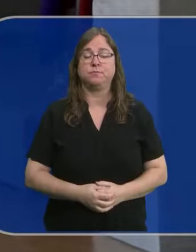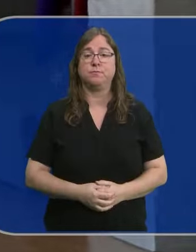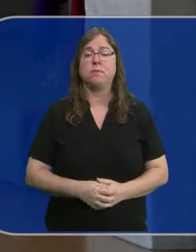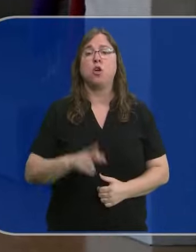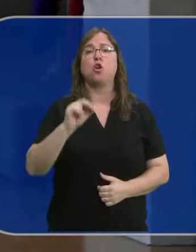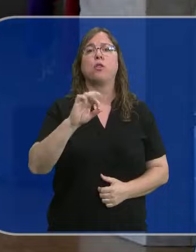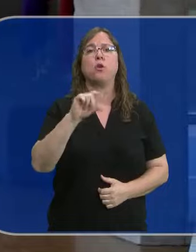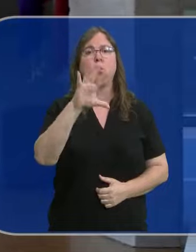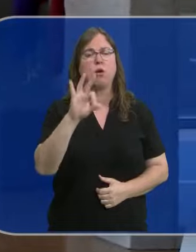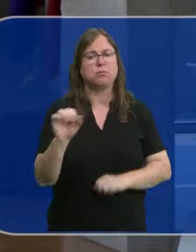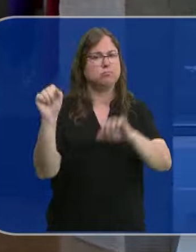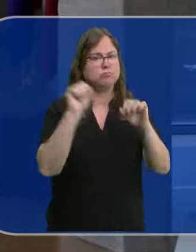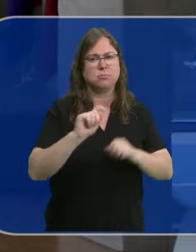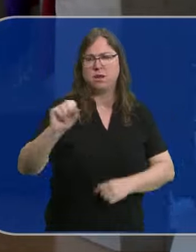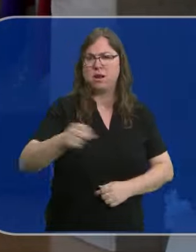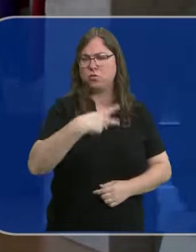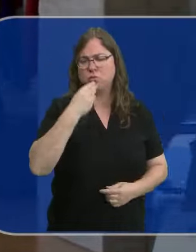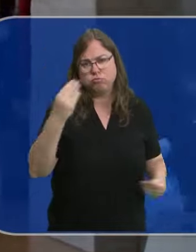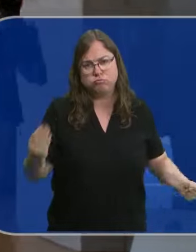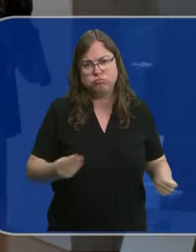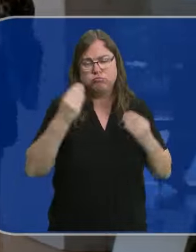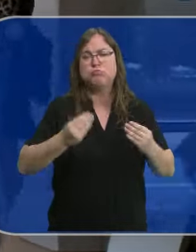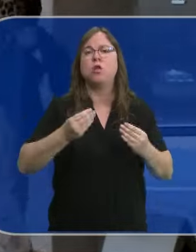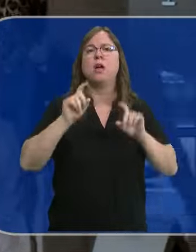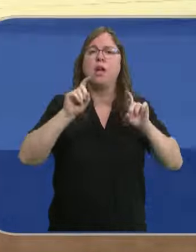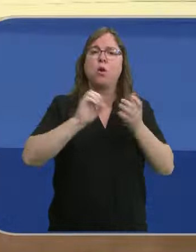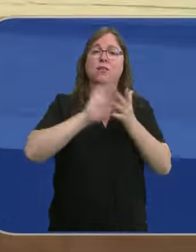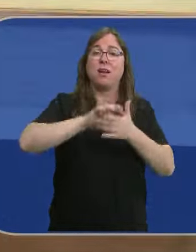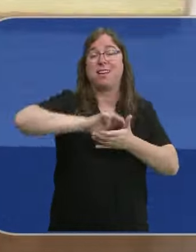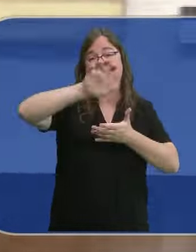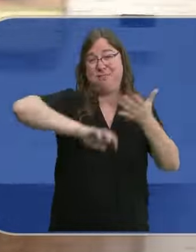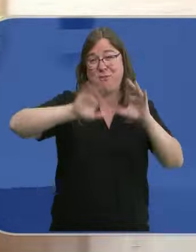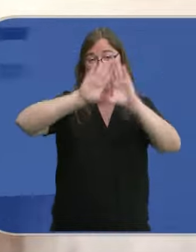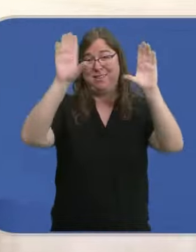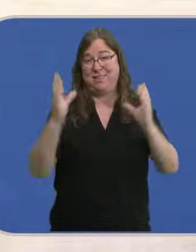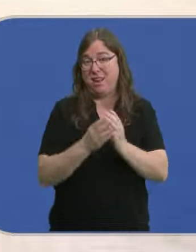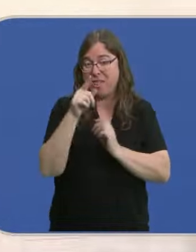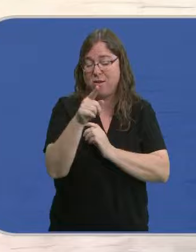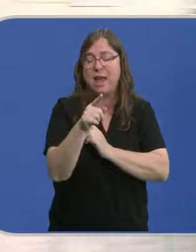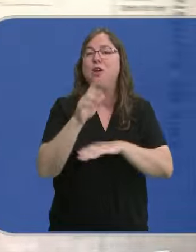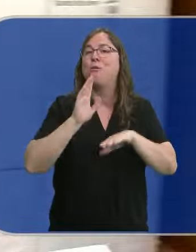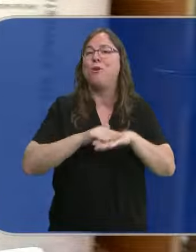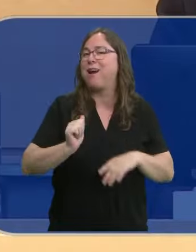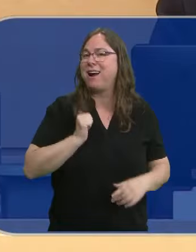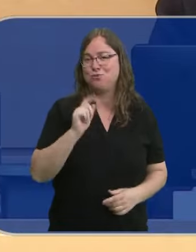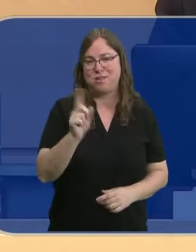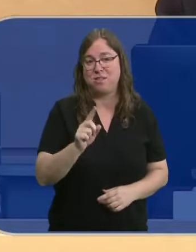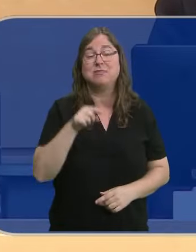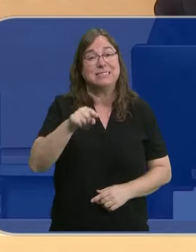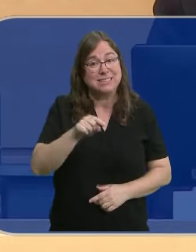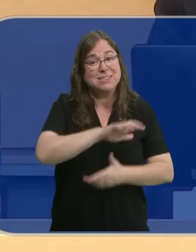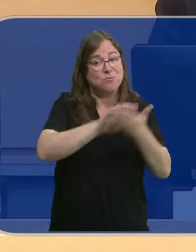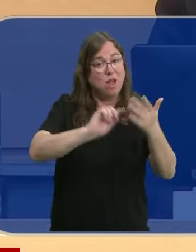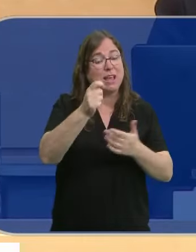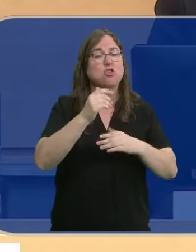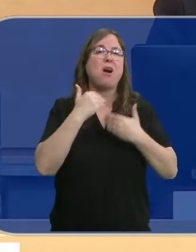Rocío Lucas defiende que los excelentes resultados de la educación de Castilla y León en los informes internacionales no son fruto del azar. Detrás de